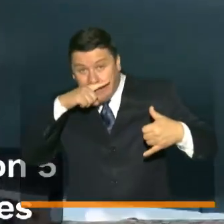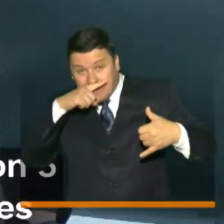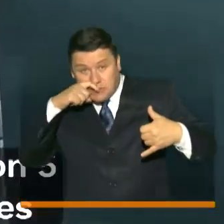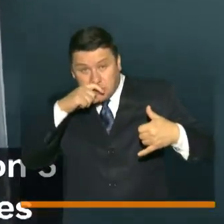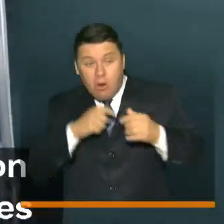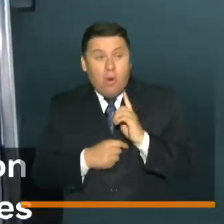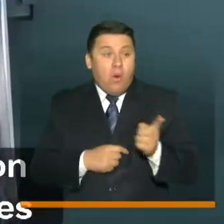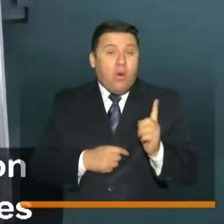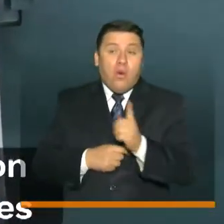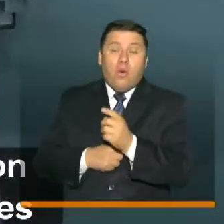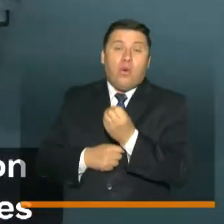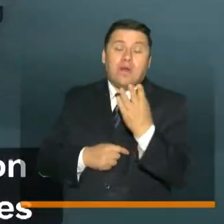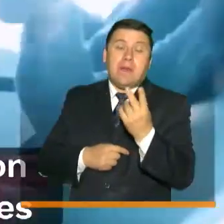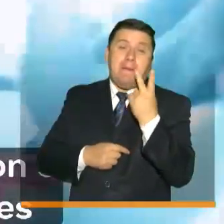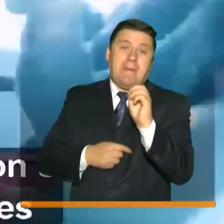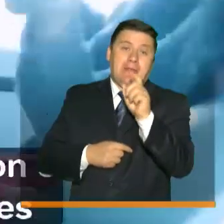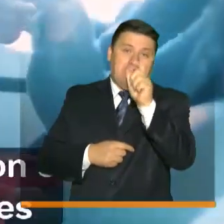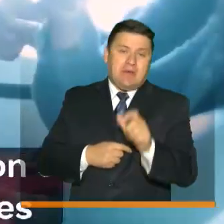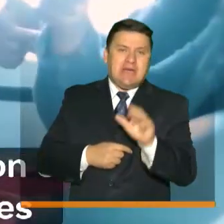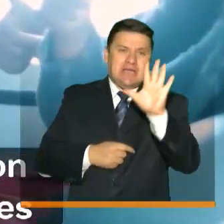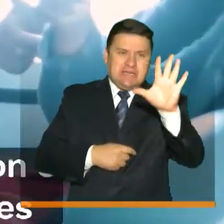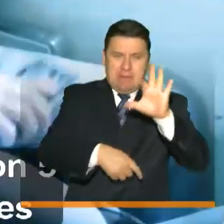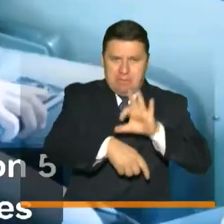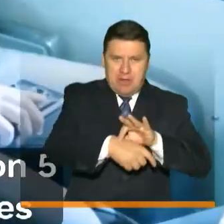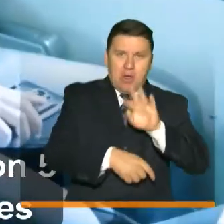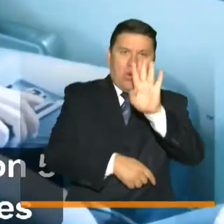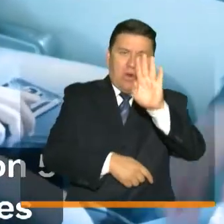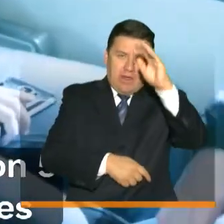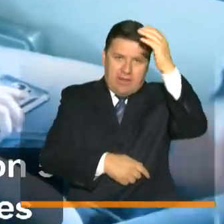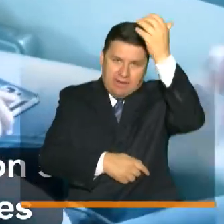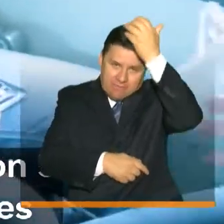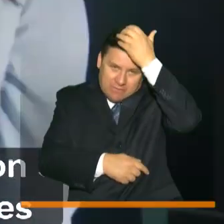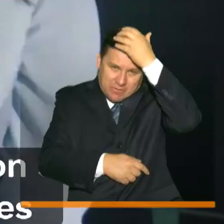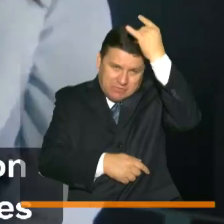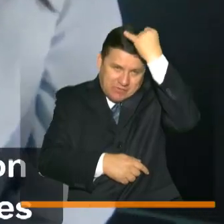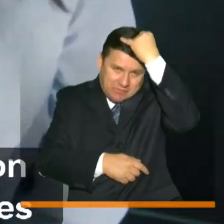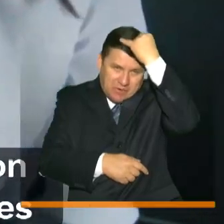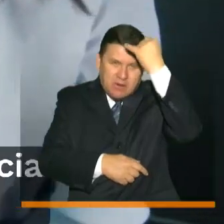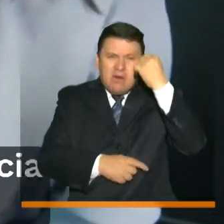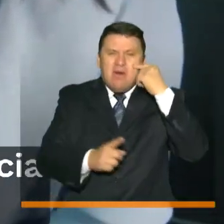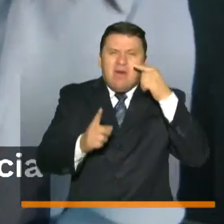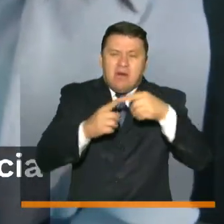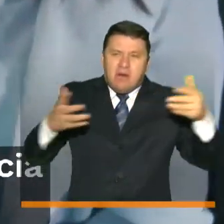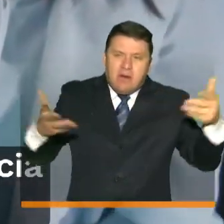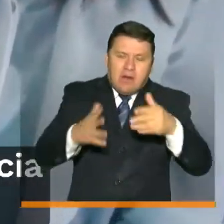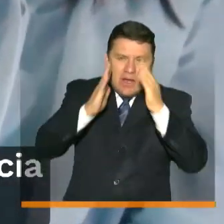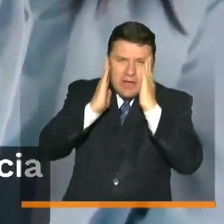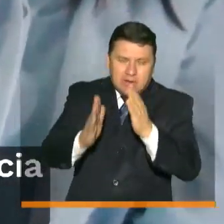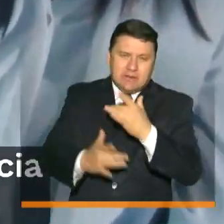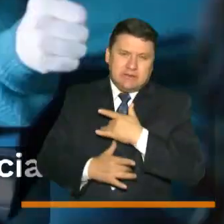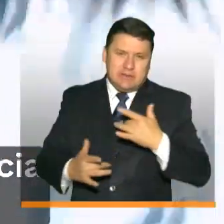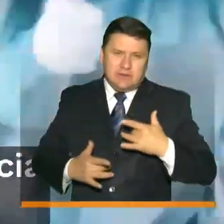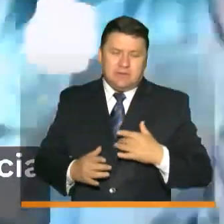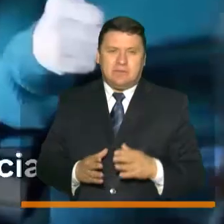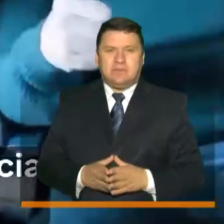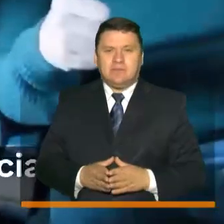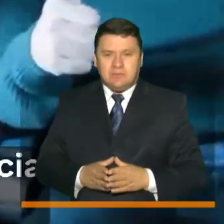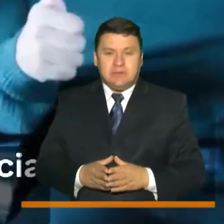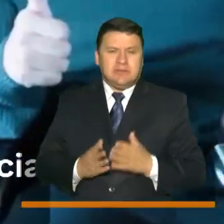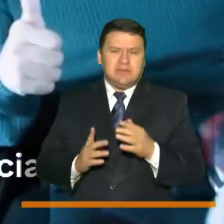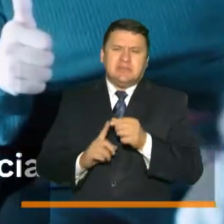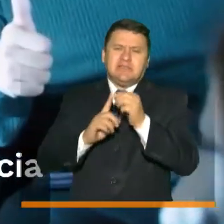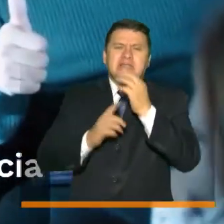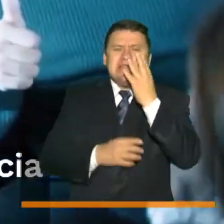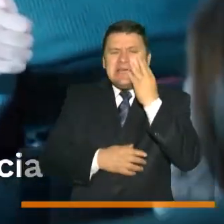20 personas, con 5 médicos, 4 enfermeras, para ayudarles en la atención de salud, con